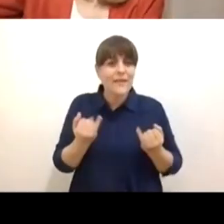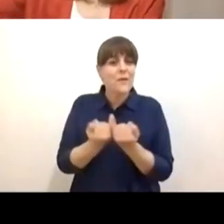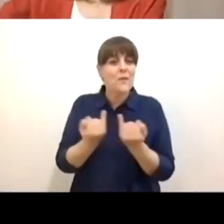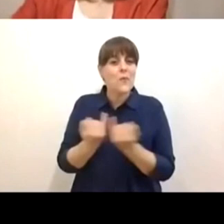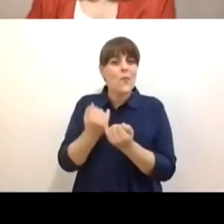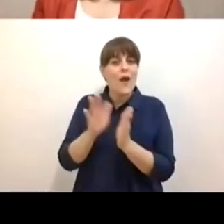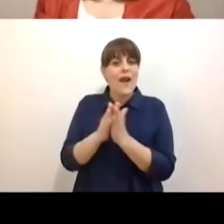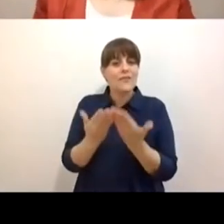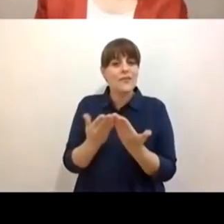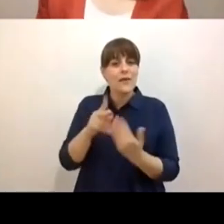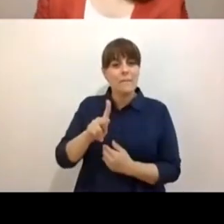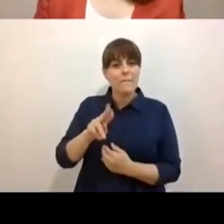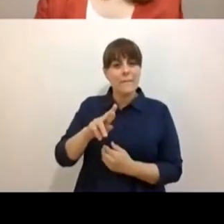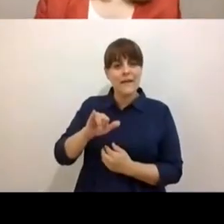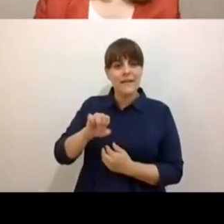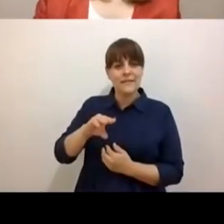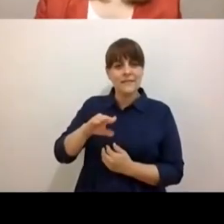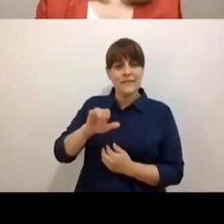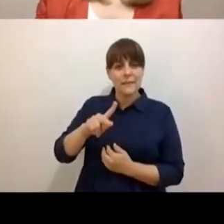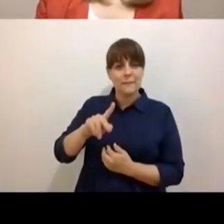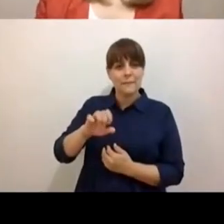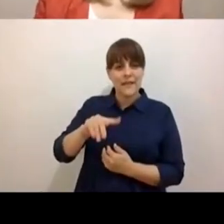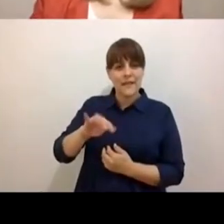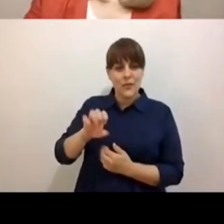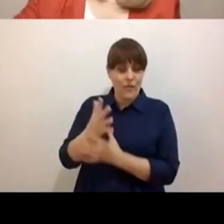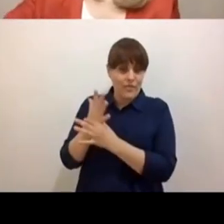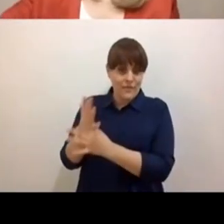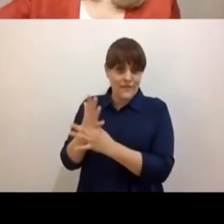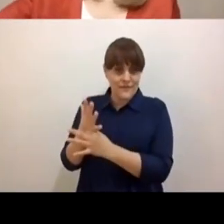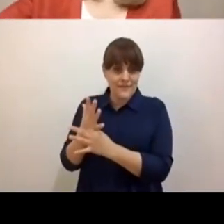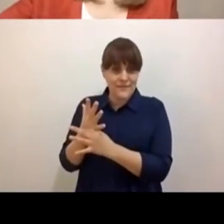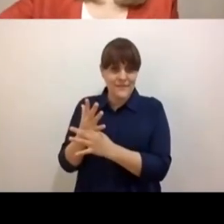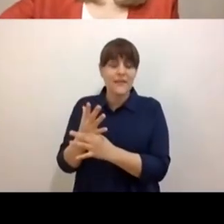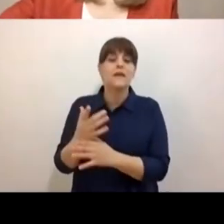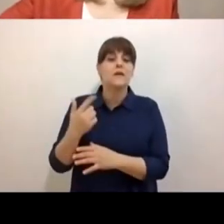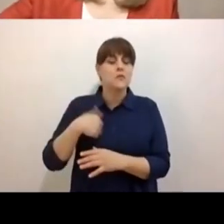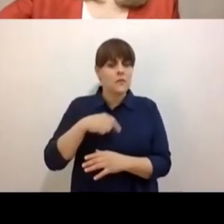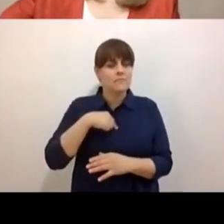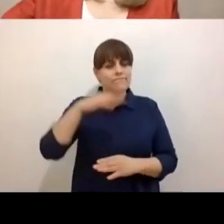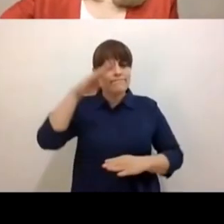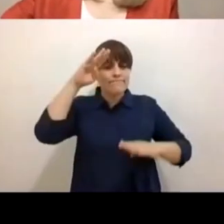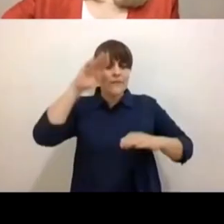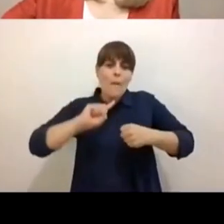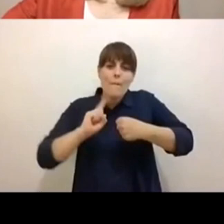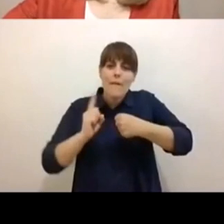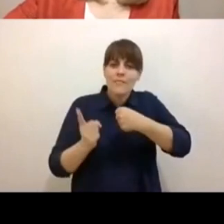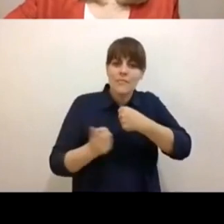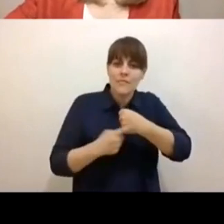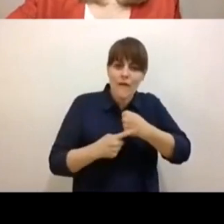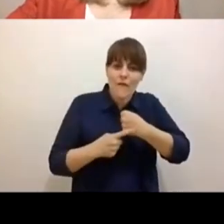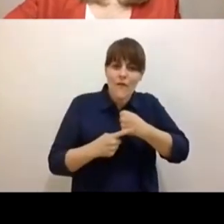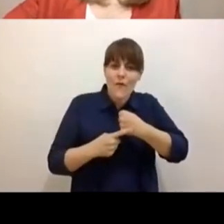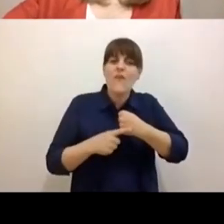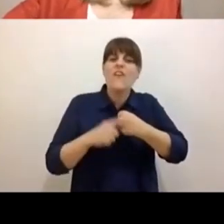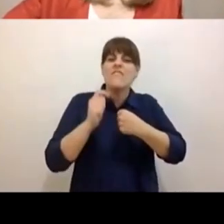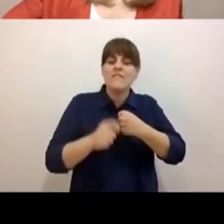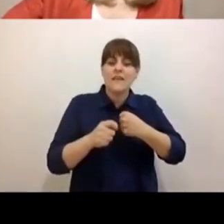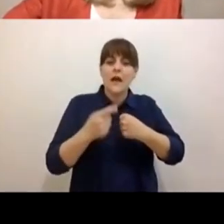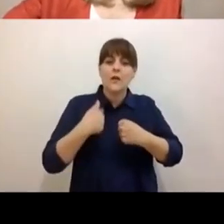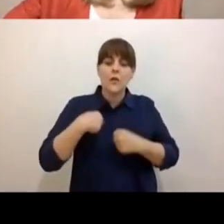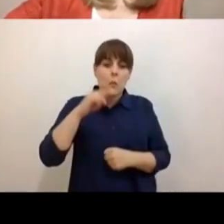es el órgano biológico, pero también metafórico que nos permite mirar lo invisible y lo